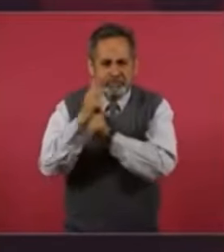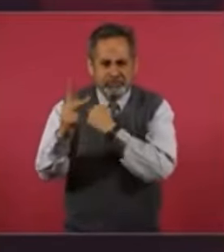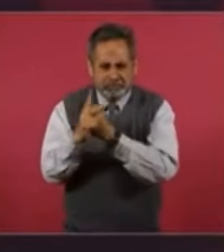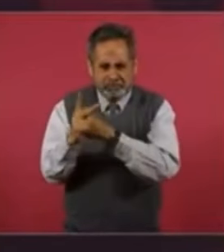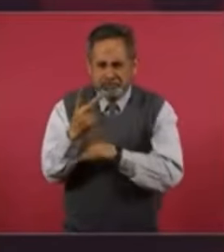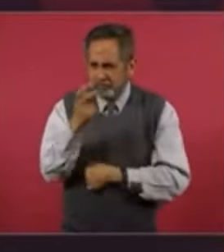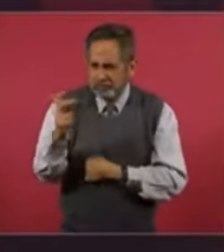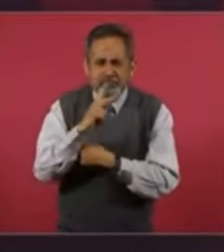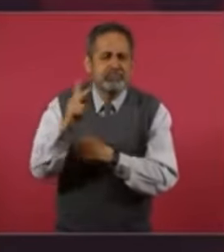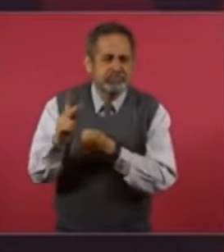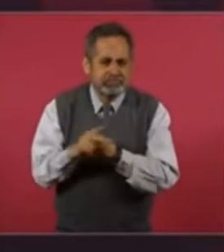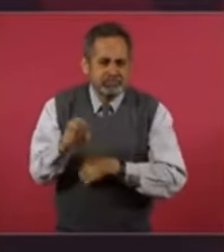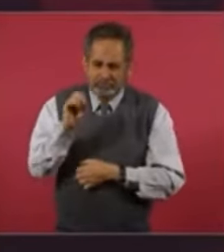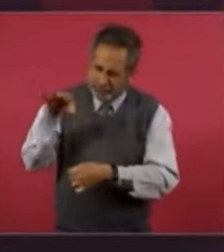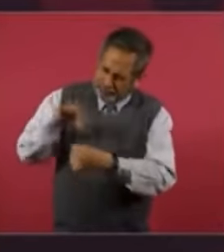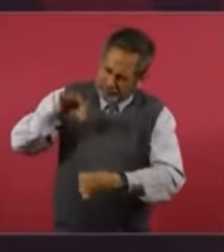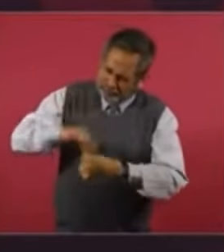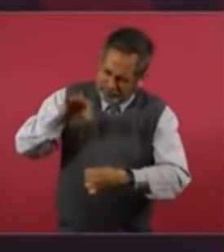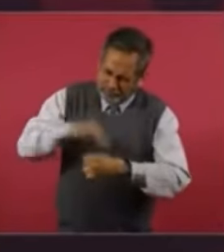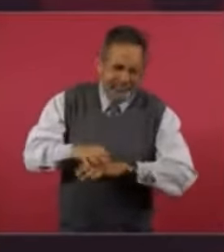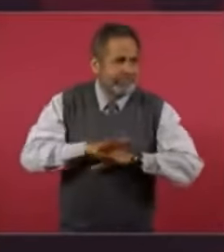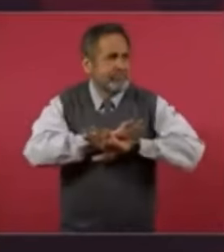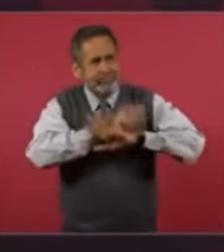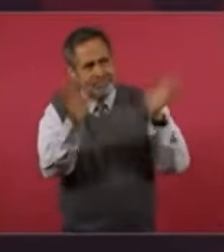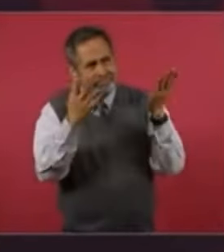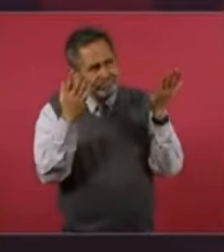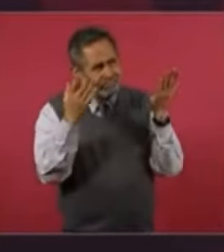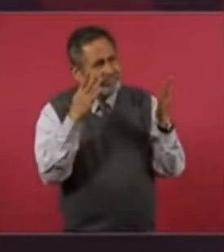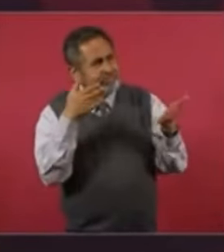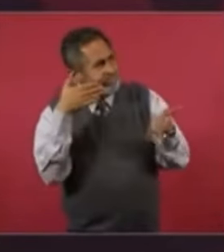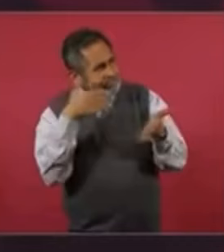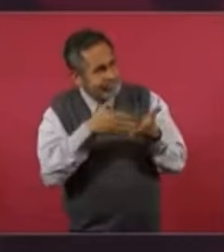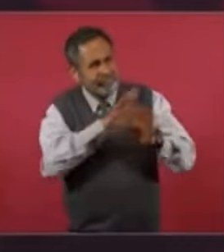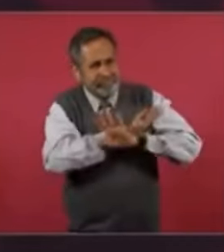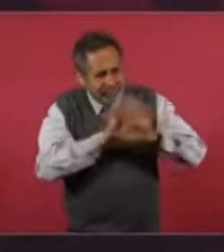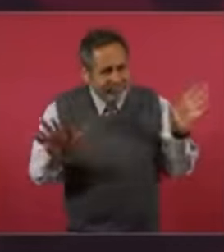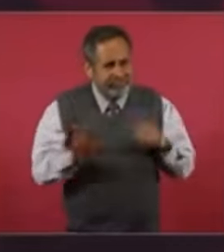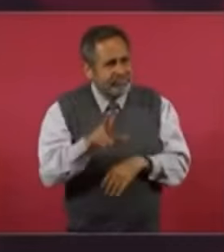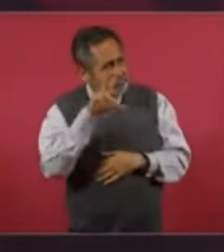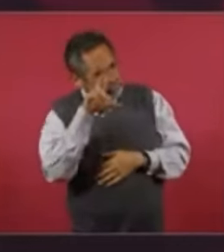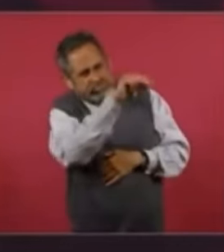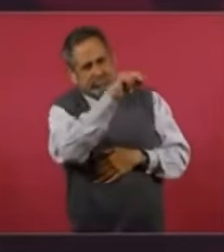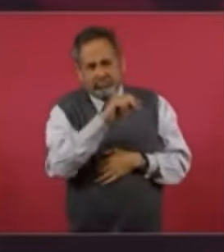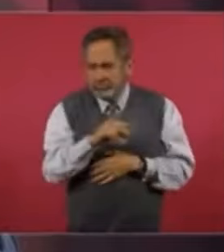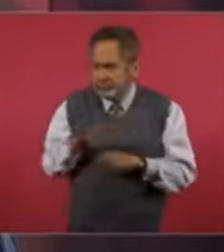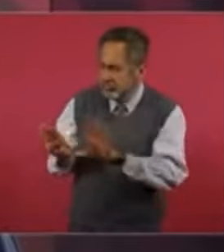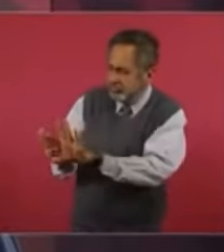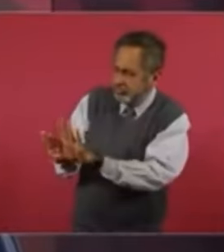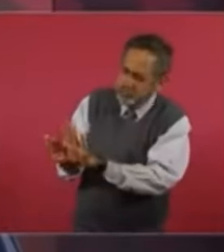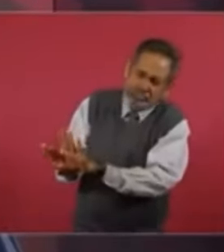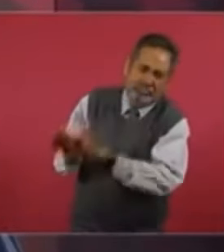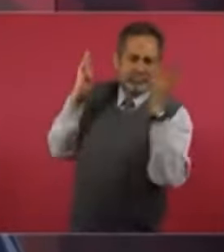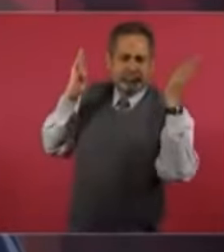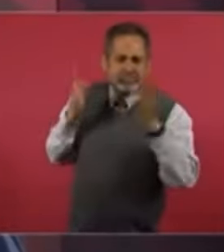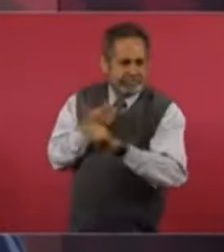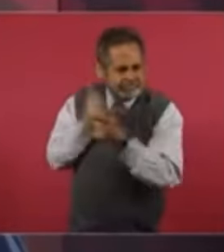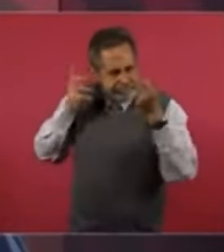están votando para que se quite el bloqueo a Cuba.